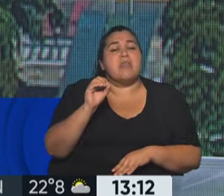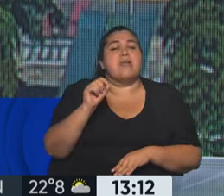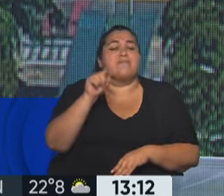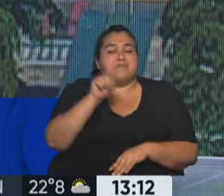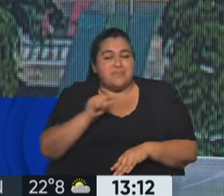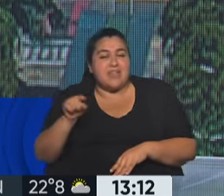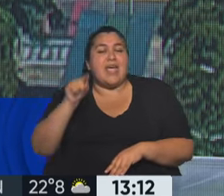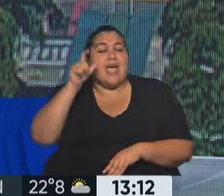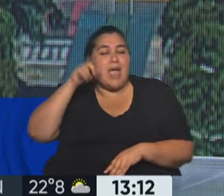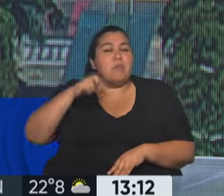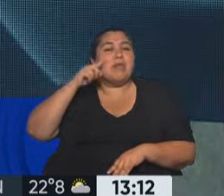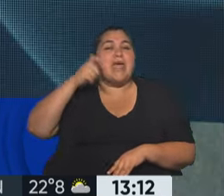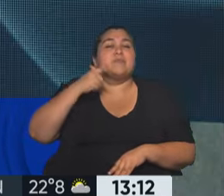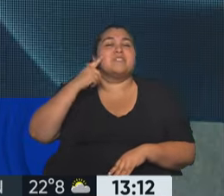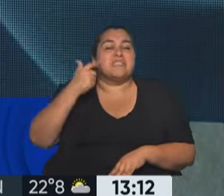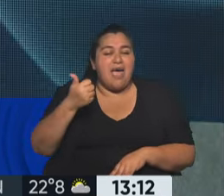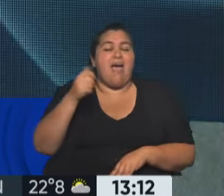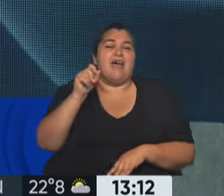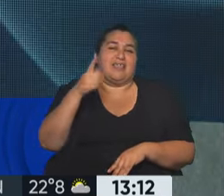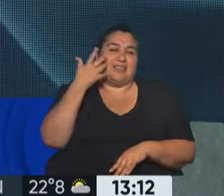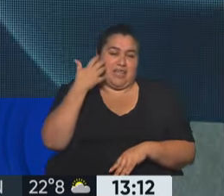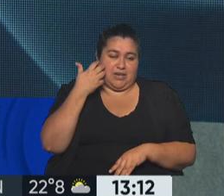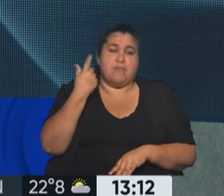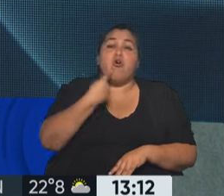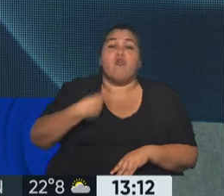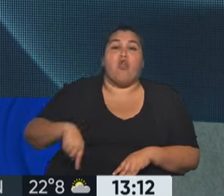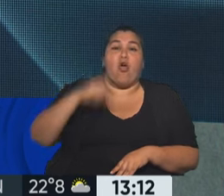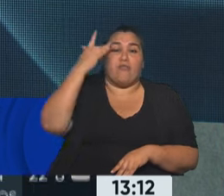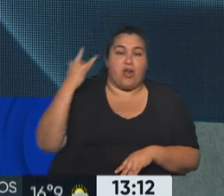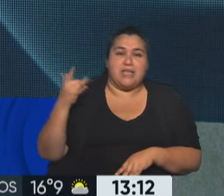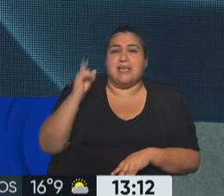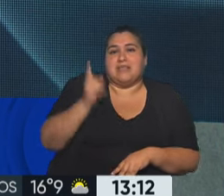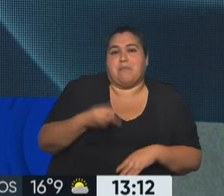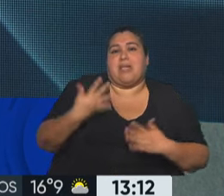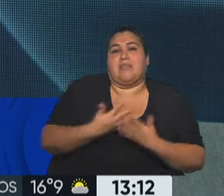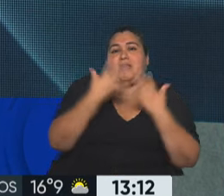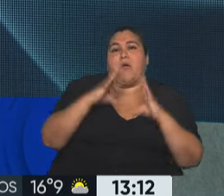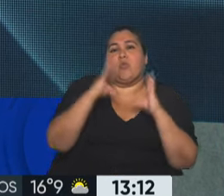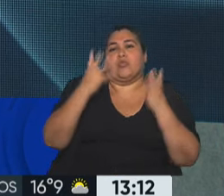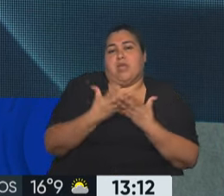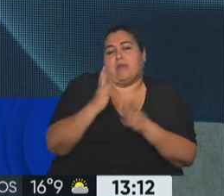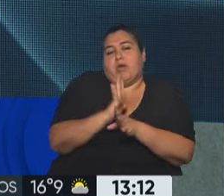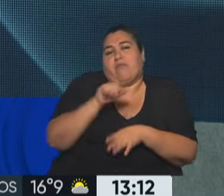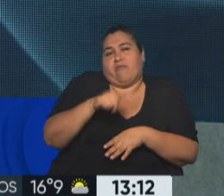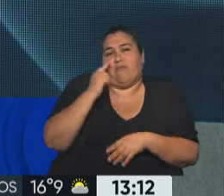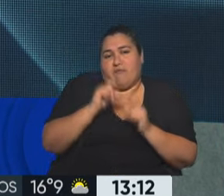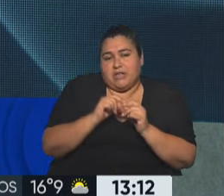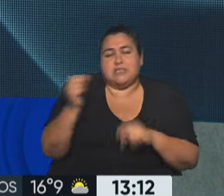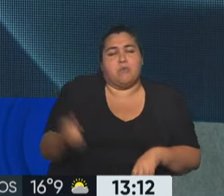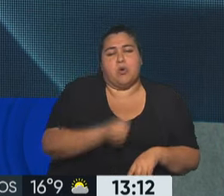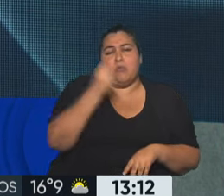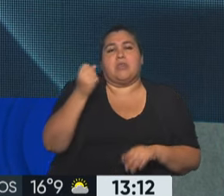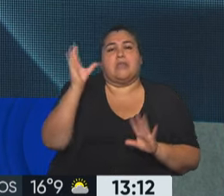epilepsia tigre. Tienen un color que es en violeta y también el Día Mundial de la Epilepsia, una fecha importante para